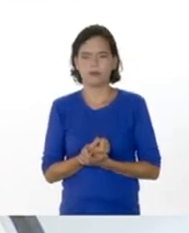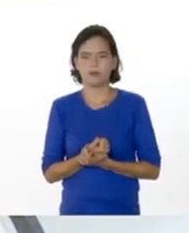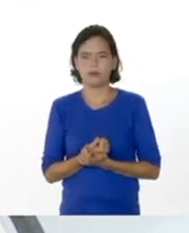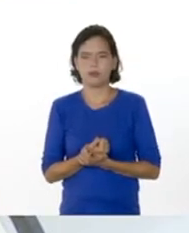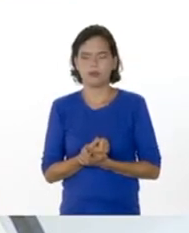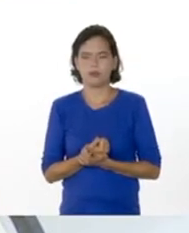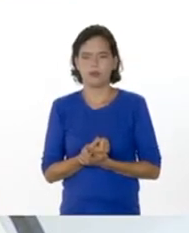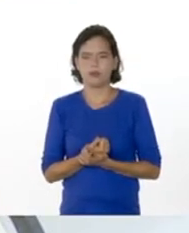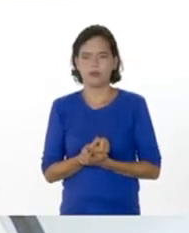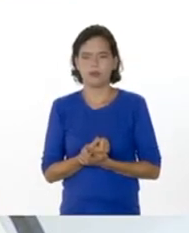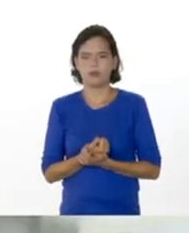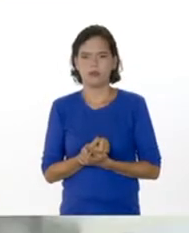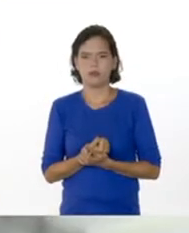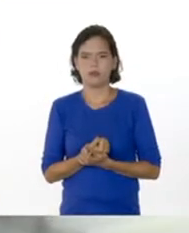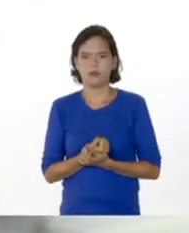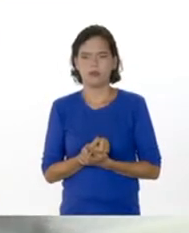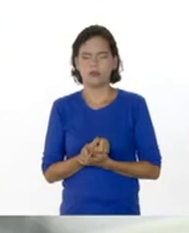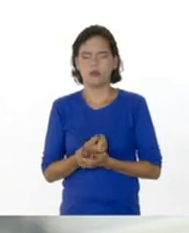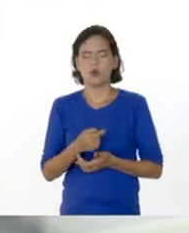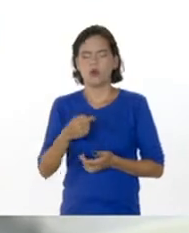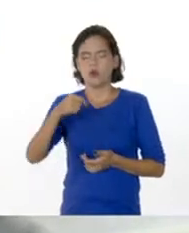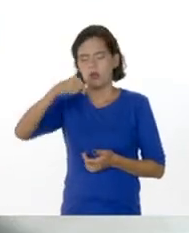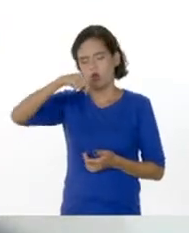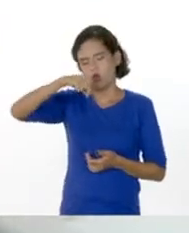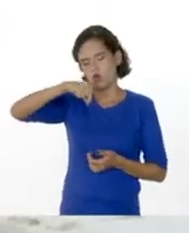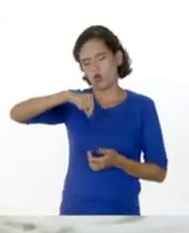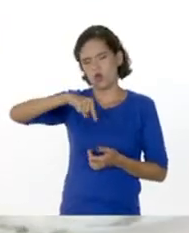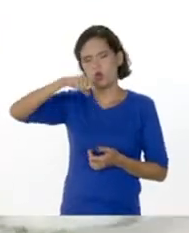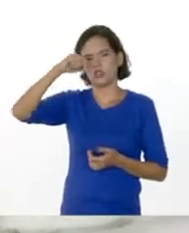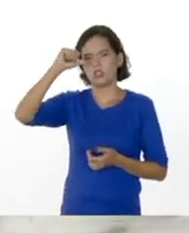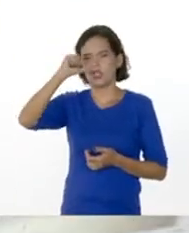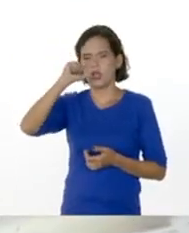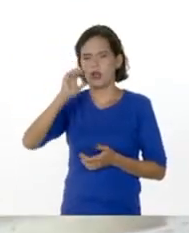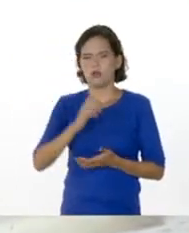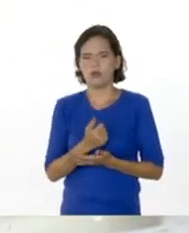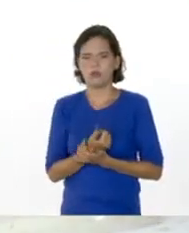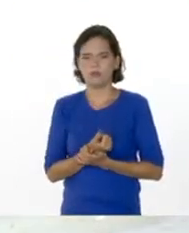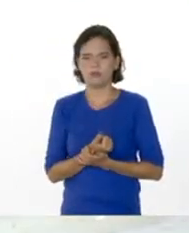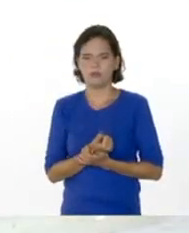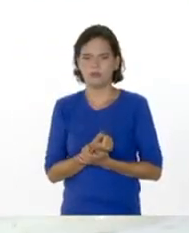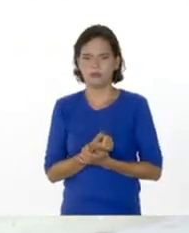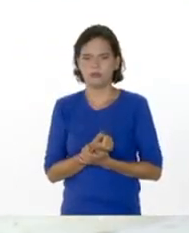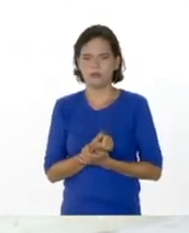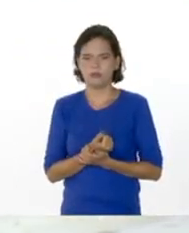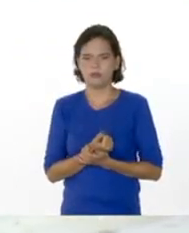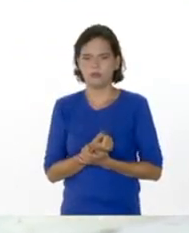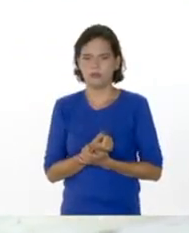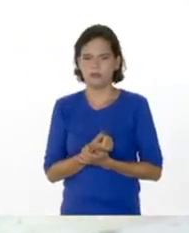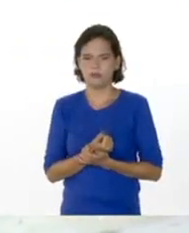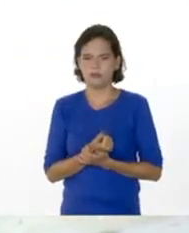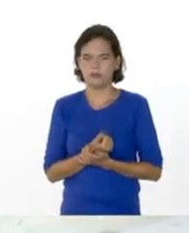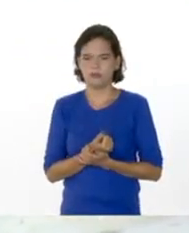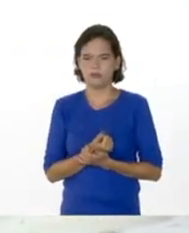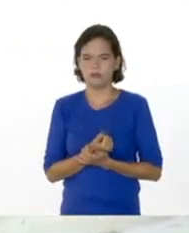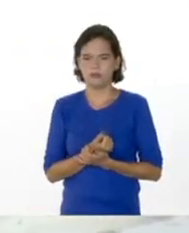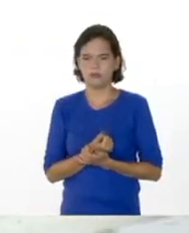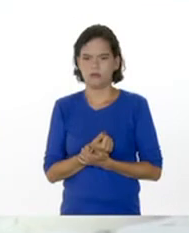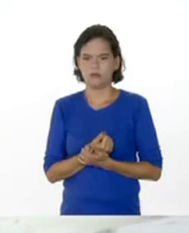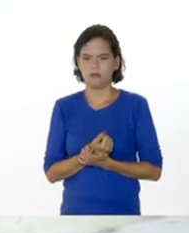Tengo acá una gota de agua. El agua está equilibrada, o sea, sin movimiento. Sí.